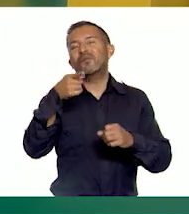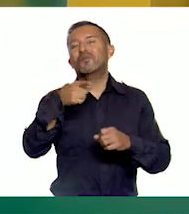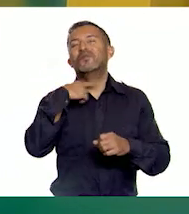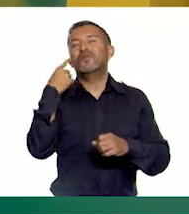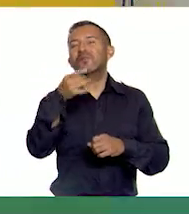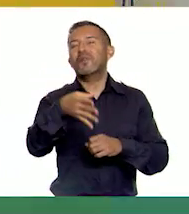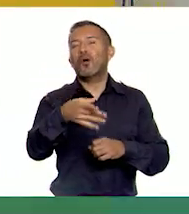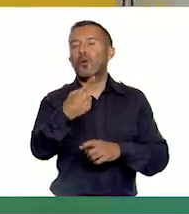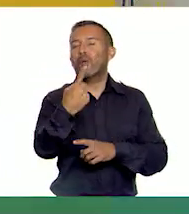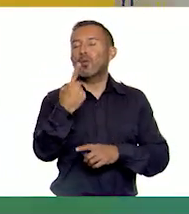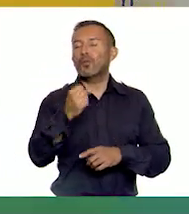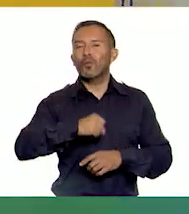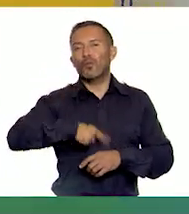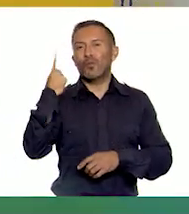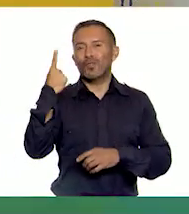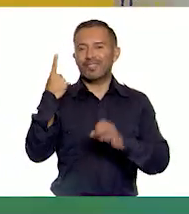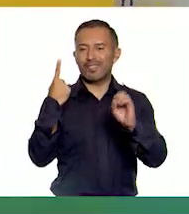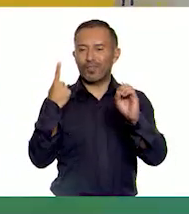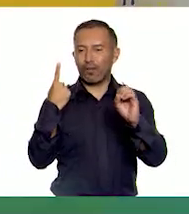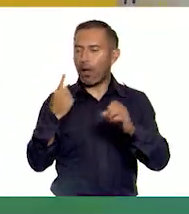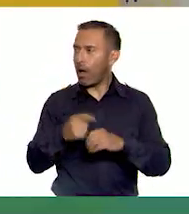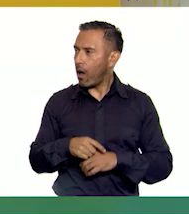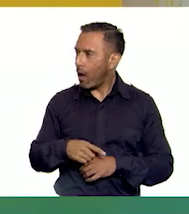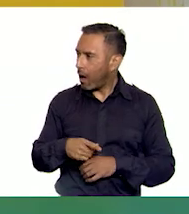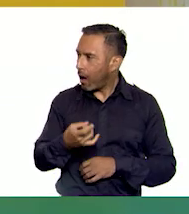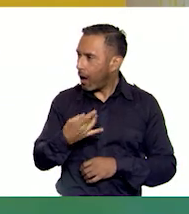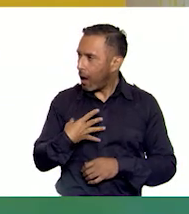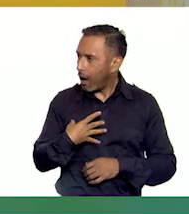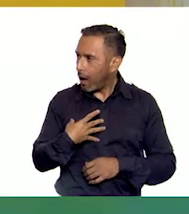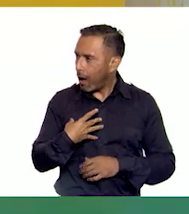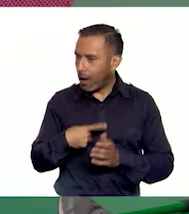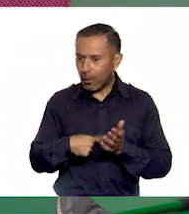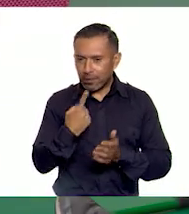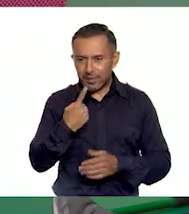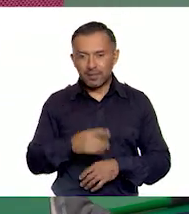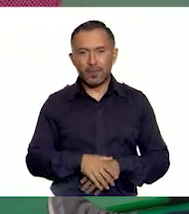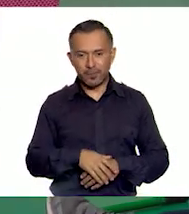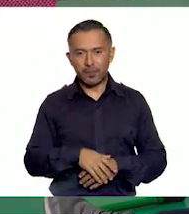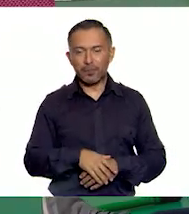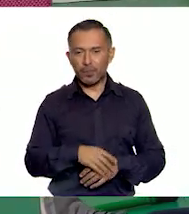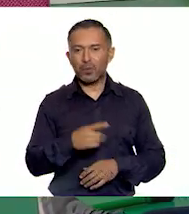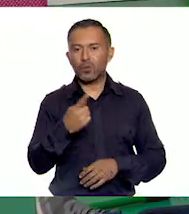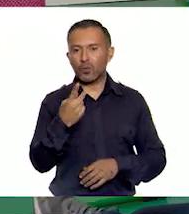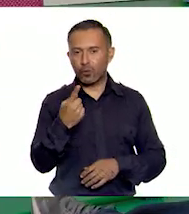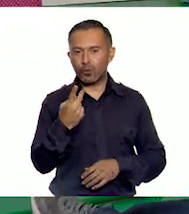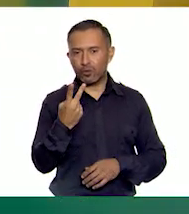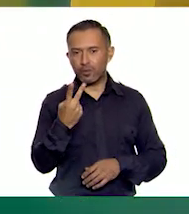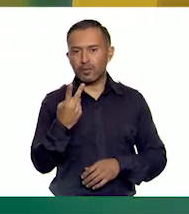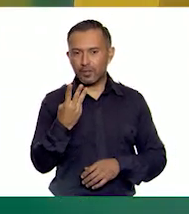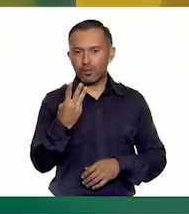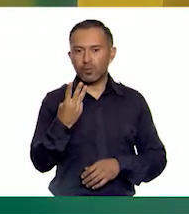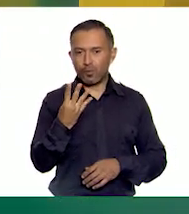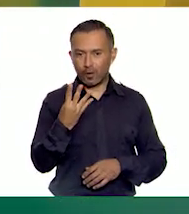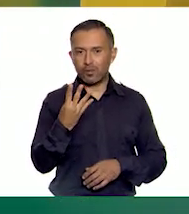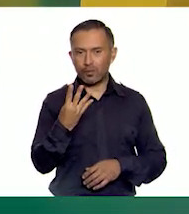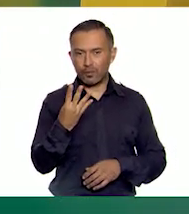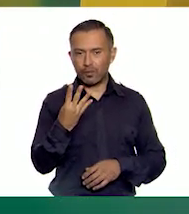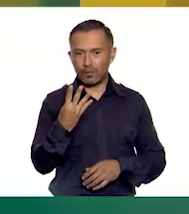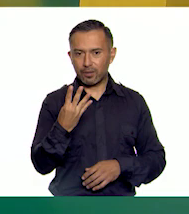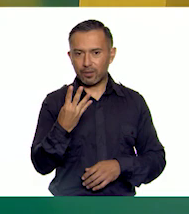Saca, Pilar. Uno, cero. Me acaba de ganar una vez. A ver. Listo. Uno, dos, tres,